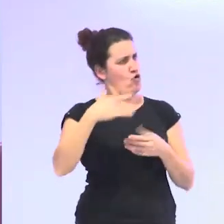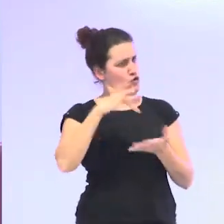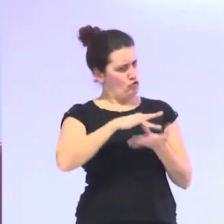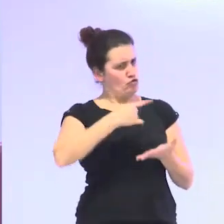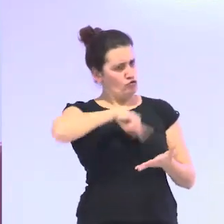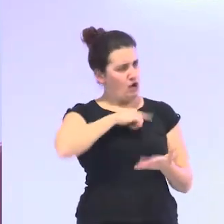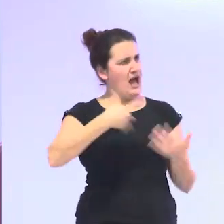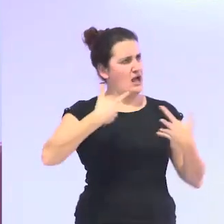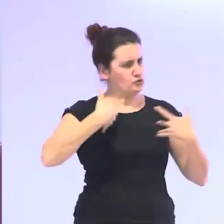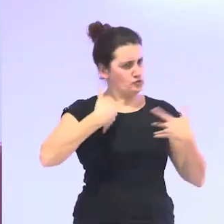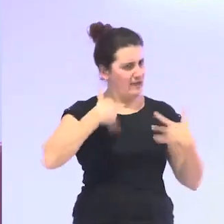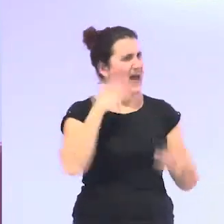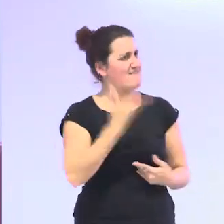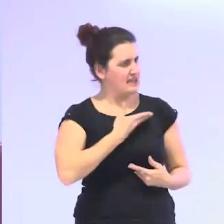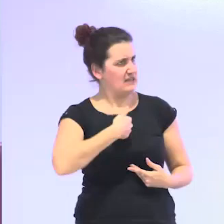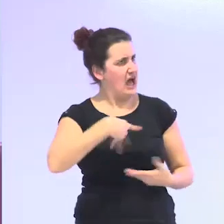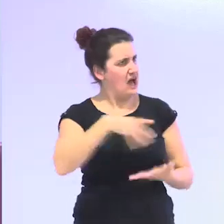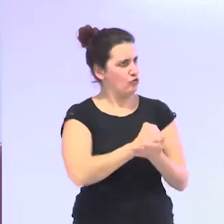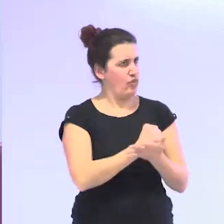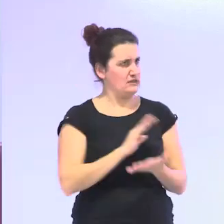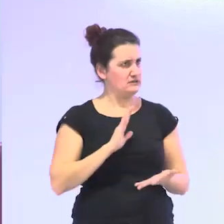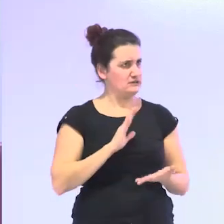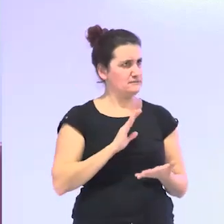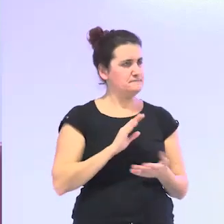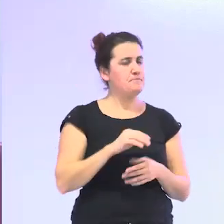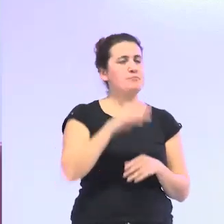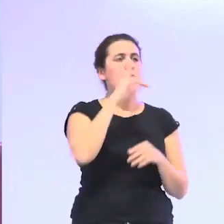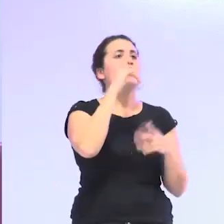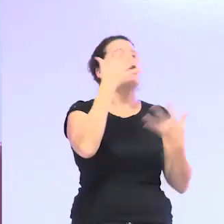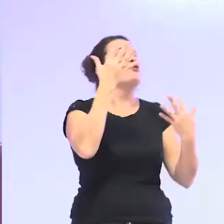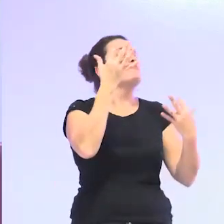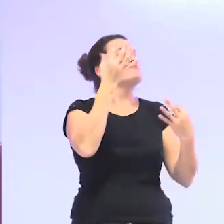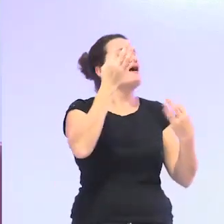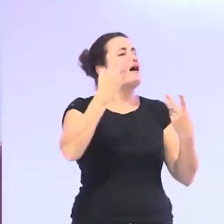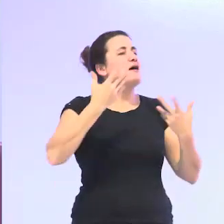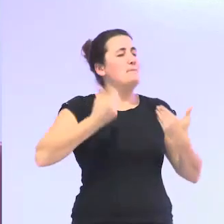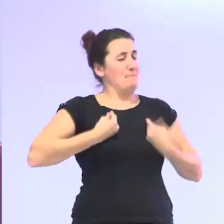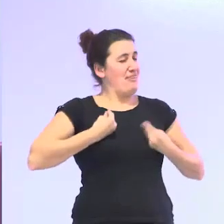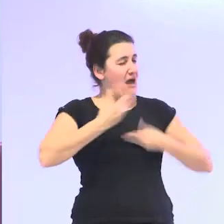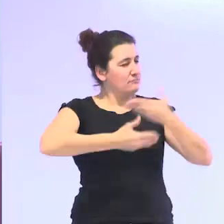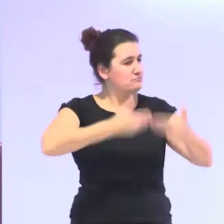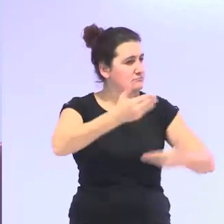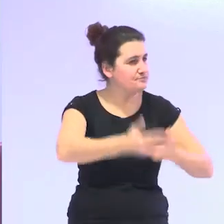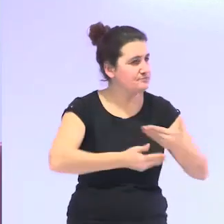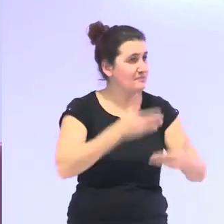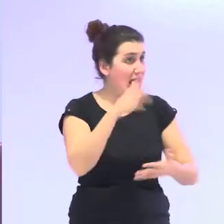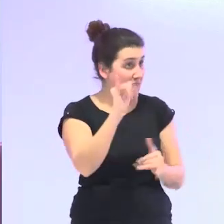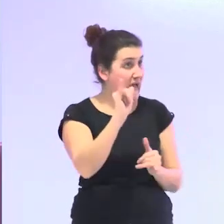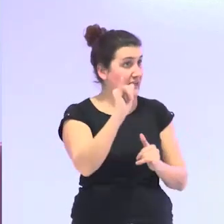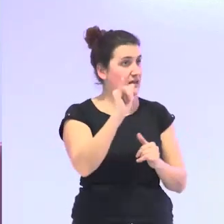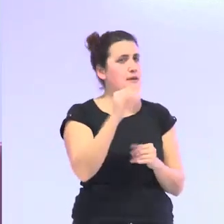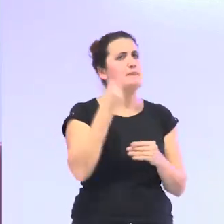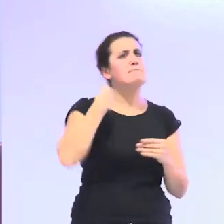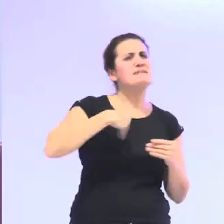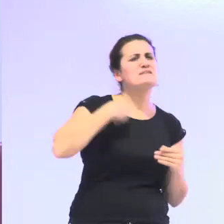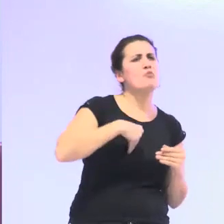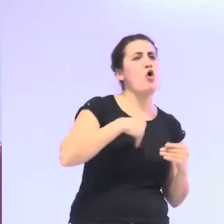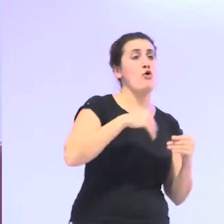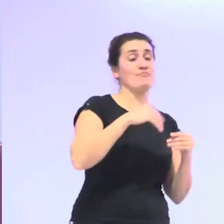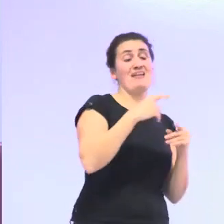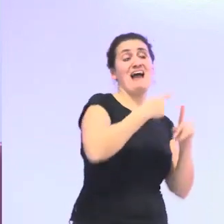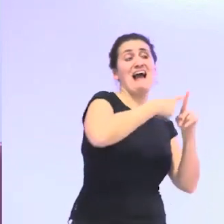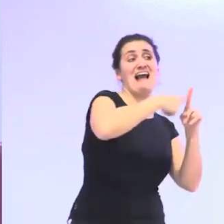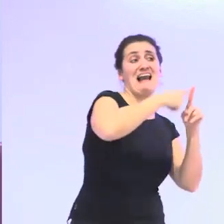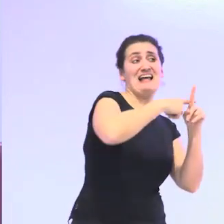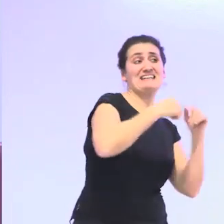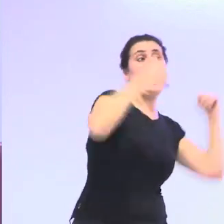patrones que nos atraviesa a todas pero evidentemente luego hay cursos vitales hay vidas no es lo mismo ser de clase alta no